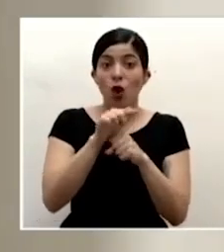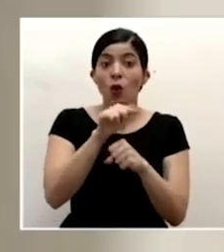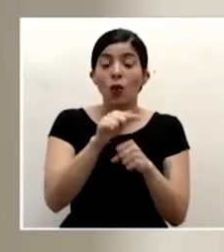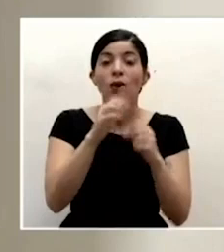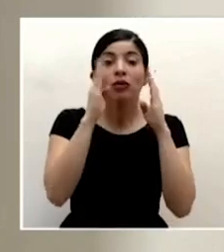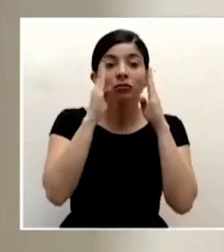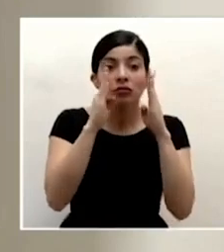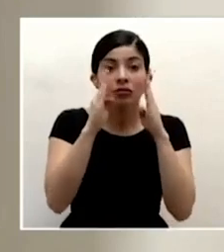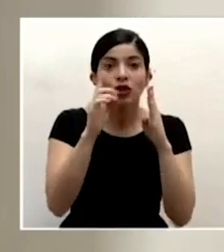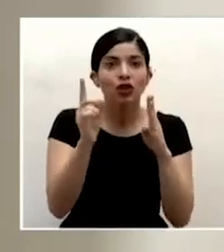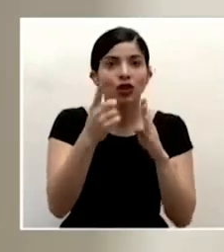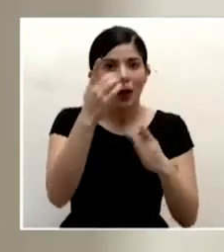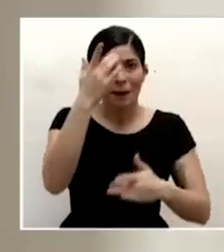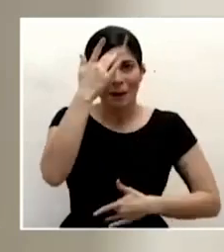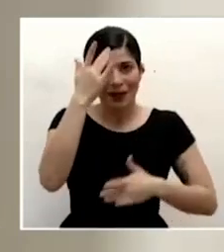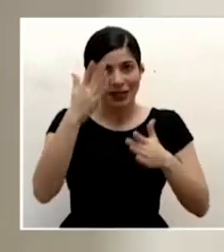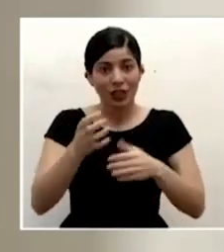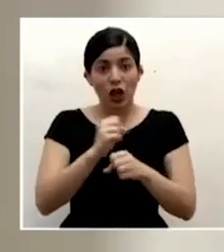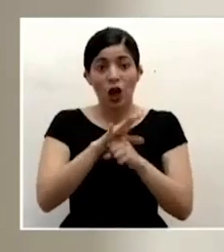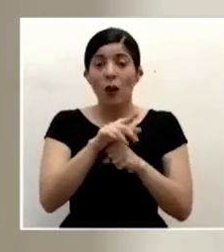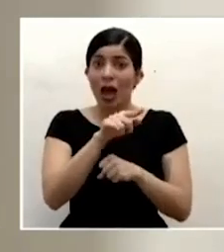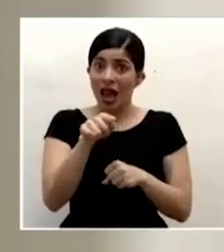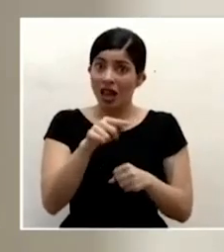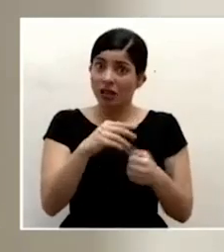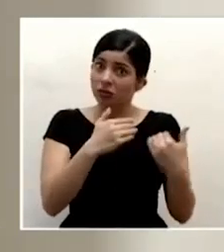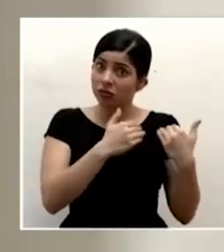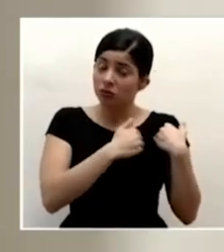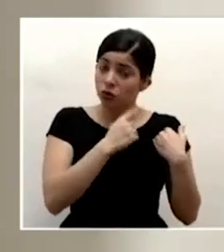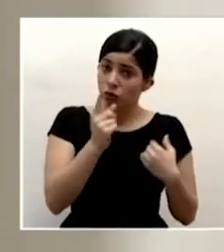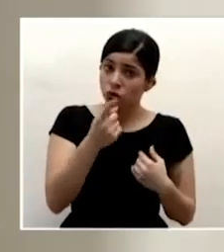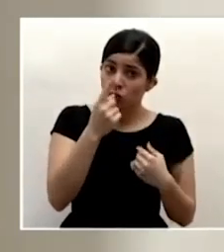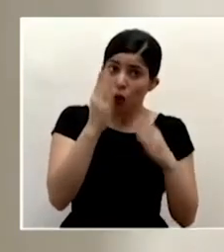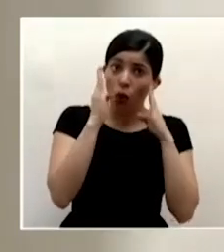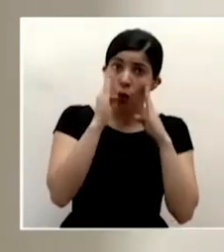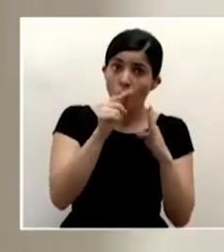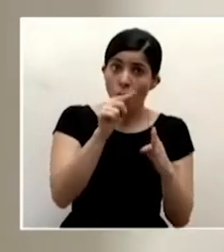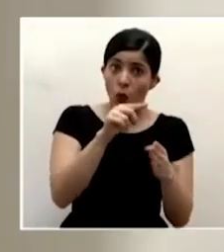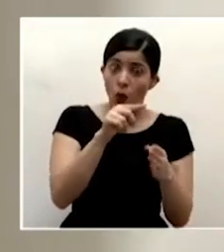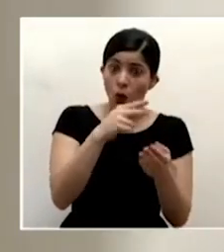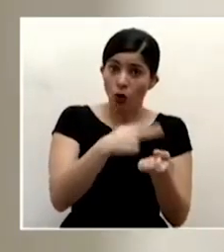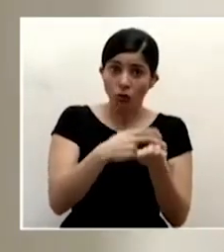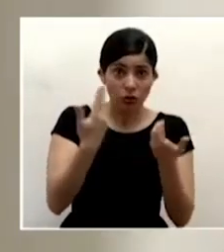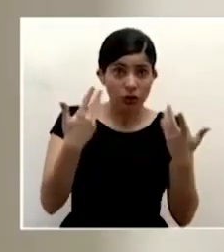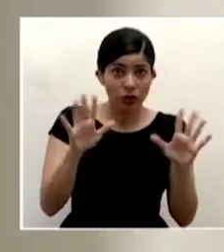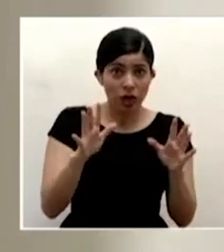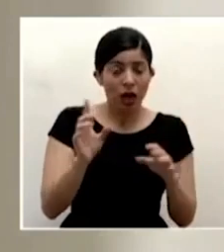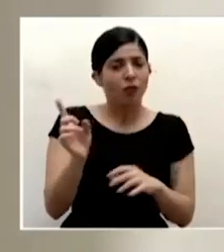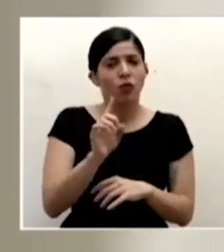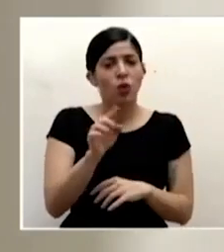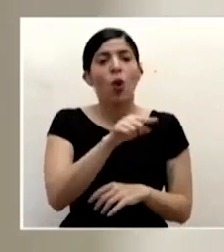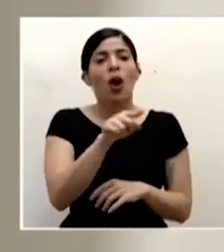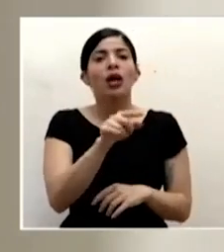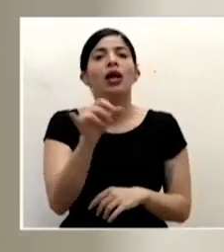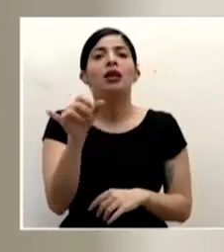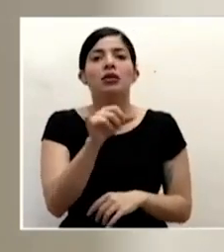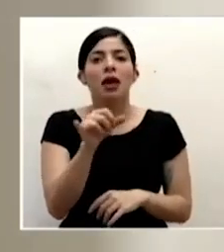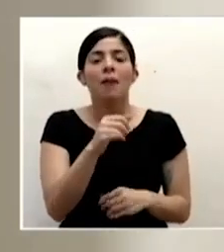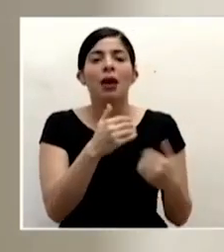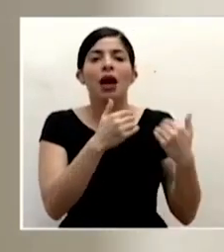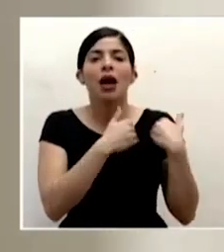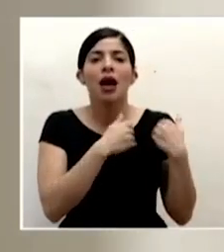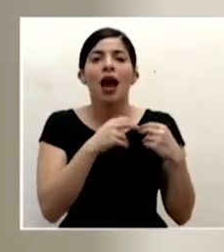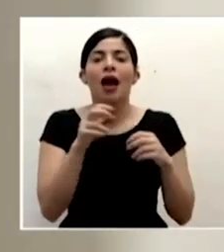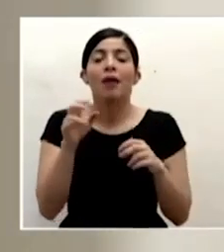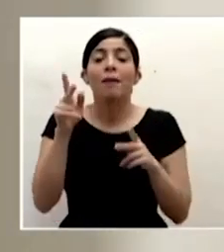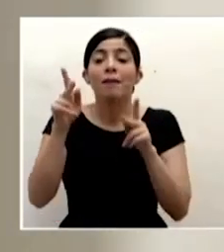no se encarga sólo de la atención en ese centro hospitalario sino que se encarga de todos los traslados que tienen que